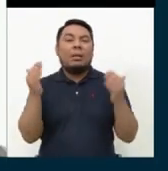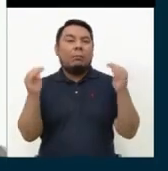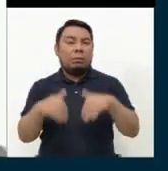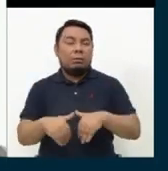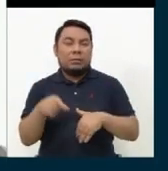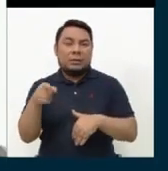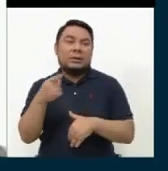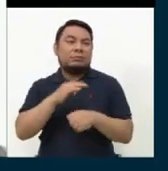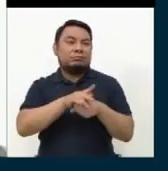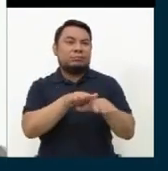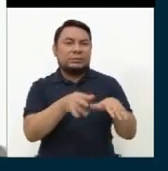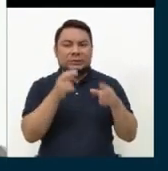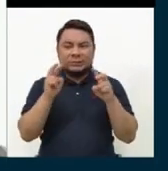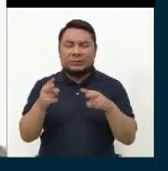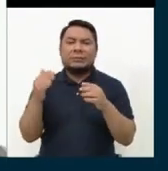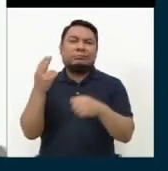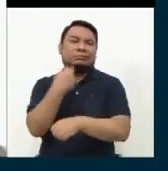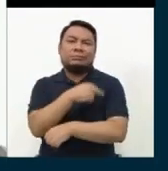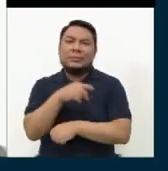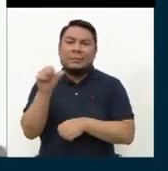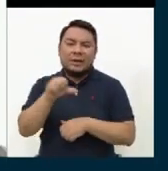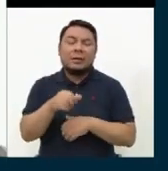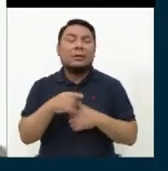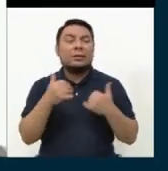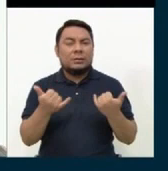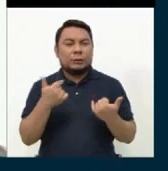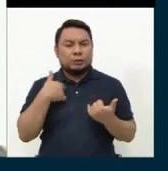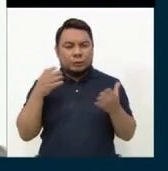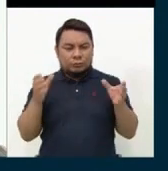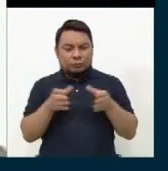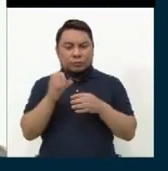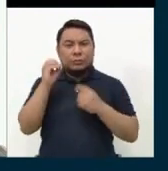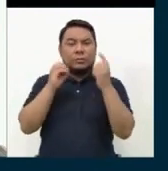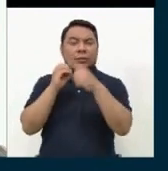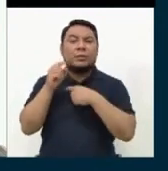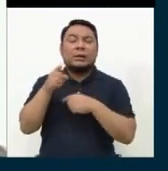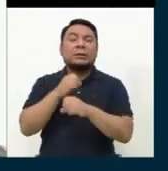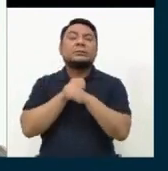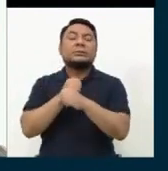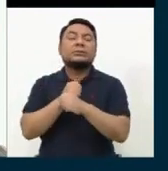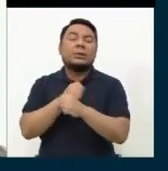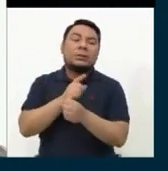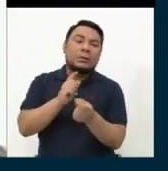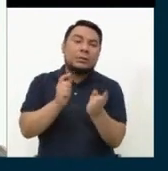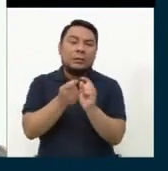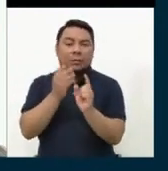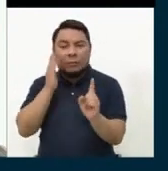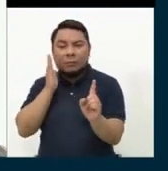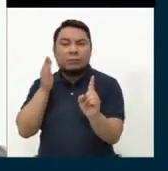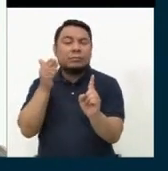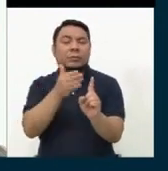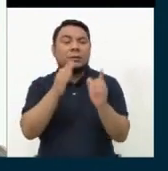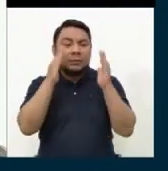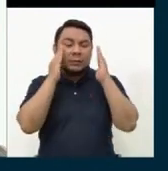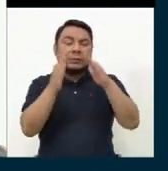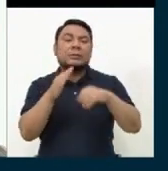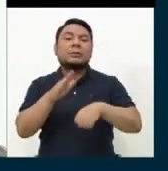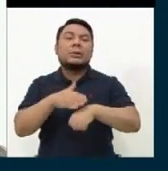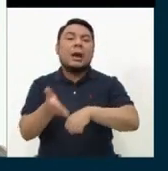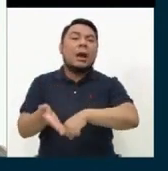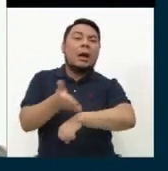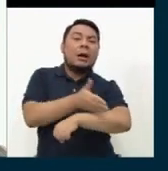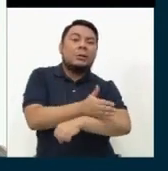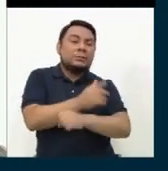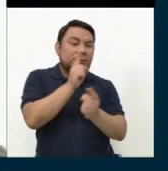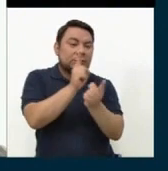pandemia. Lo que nosotros proponemos, como bancada también, es que el sistema se reoriente hacia la atención primaria de salud. ¿Qué